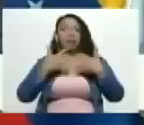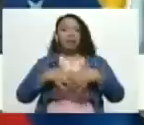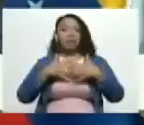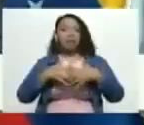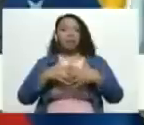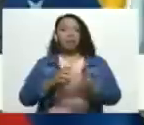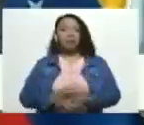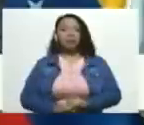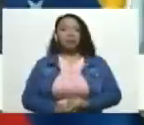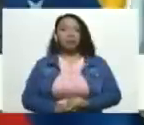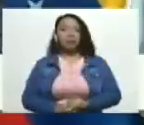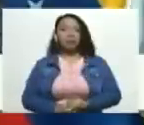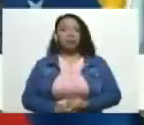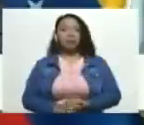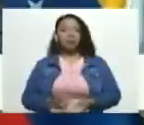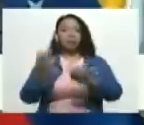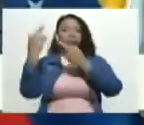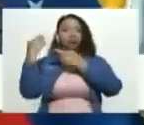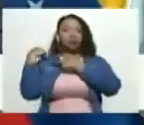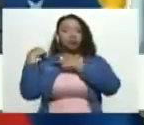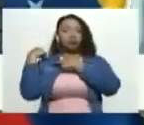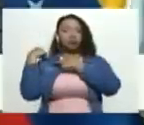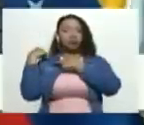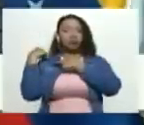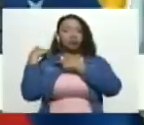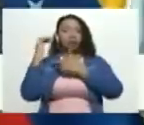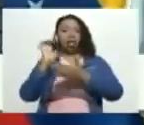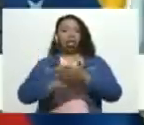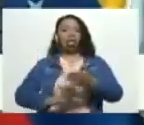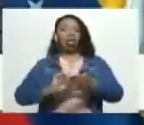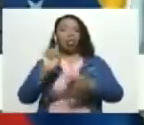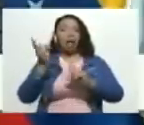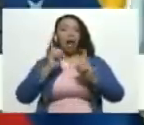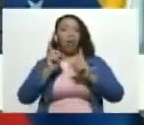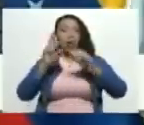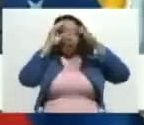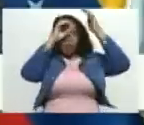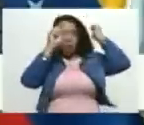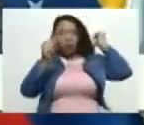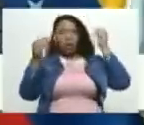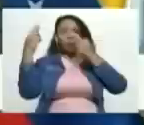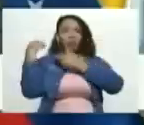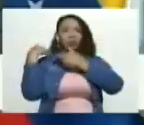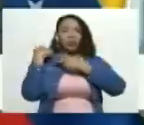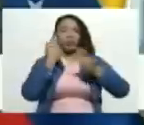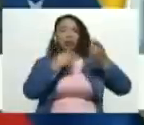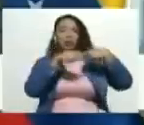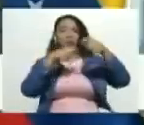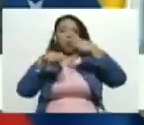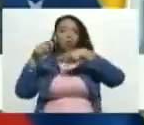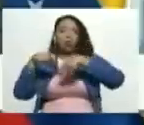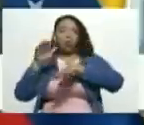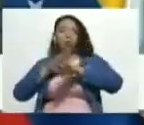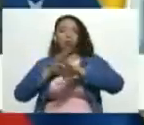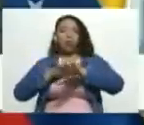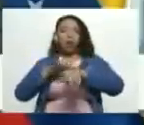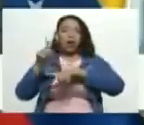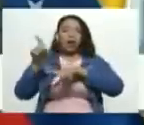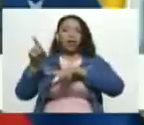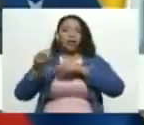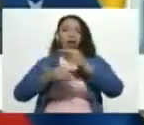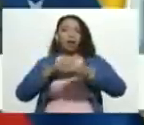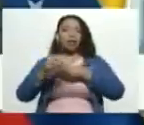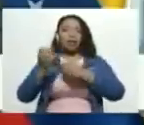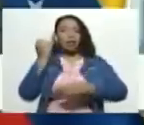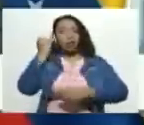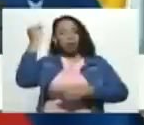designación ficticia de embajadores y encargados de negocio con los que procuraban la creación